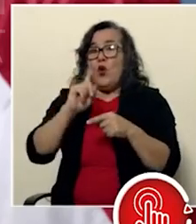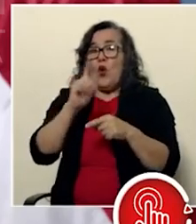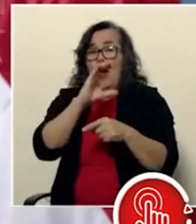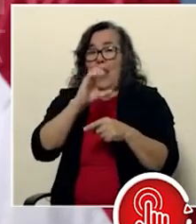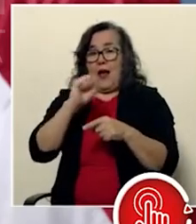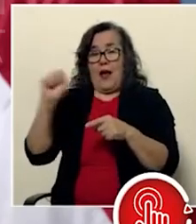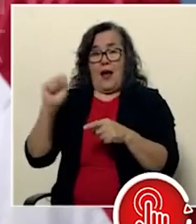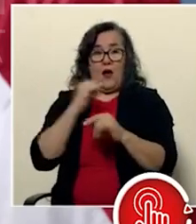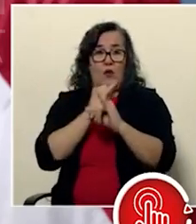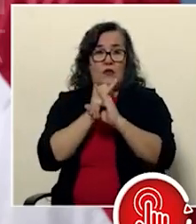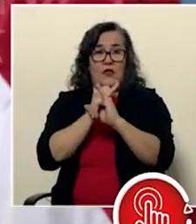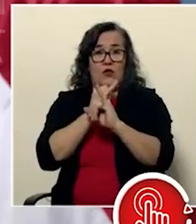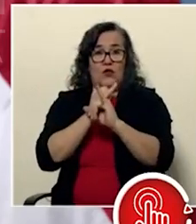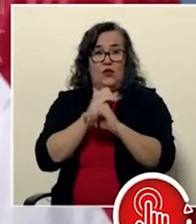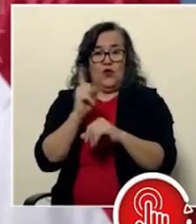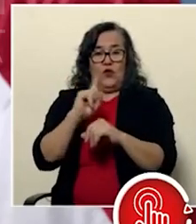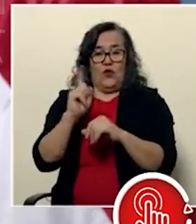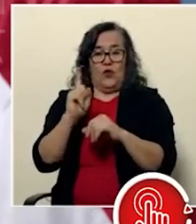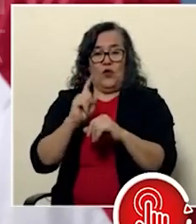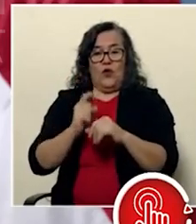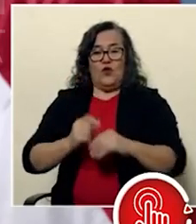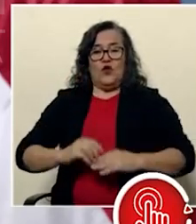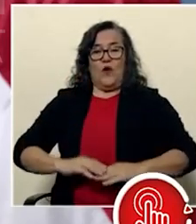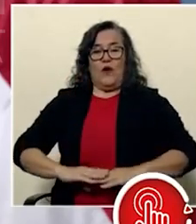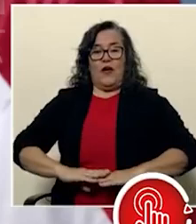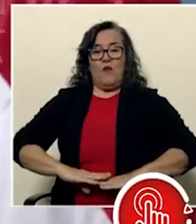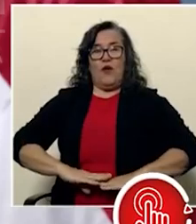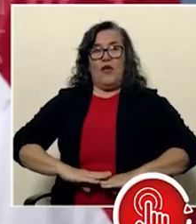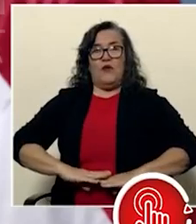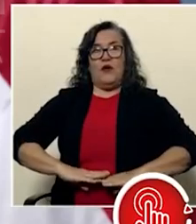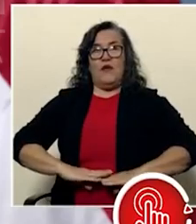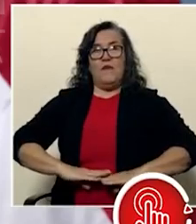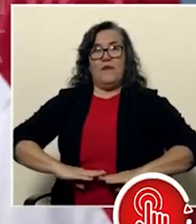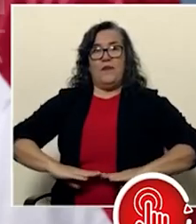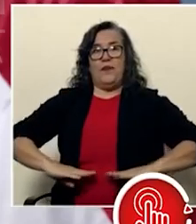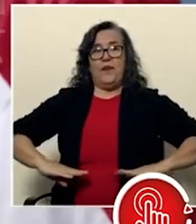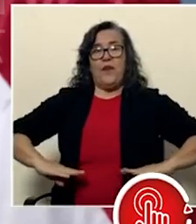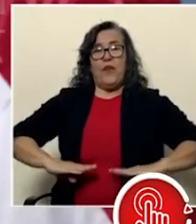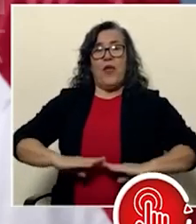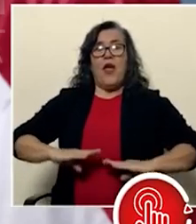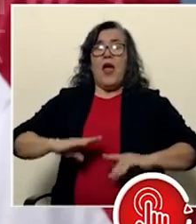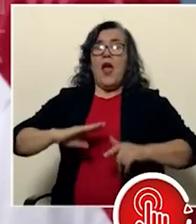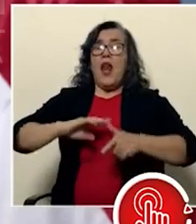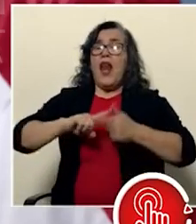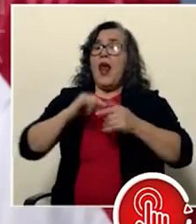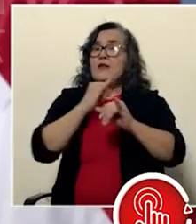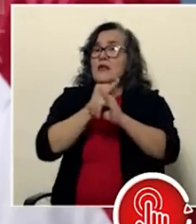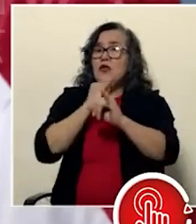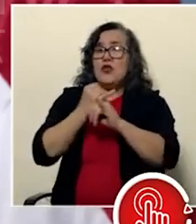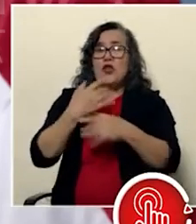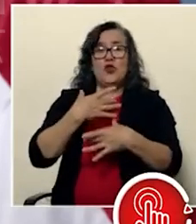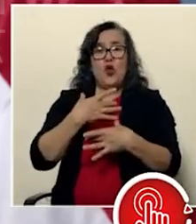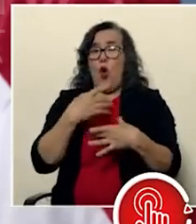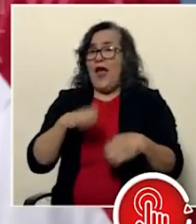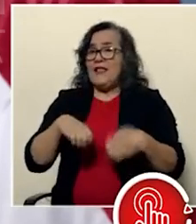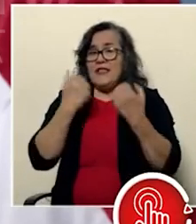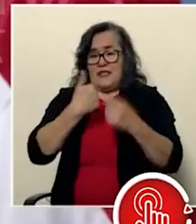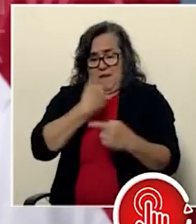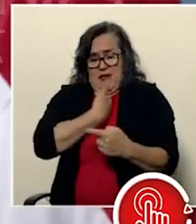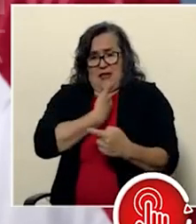institución. ¿Qué se nos olvidó, ticos? Las instituciones no existen para sí